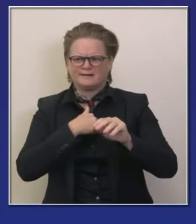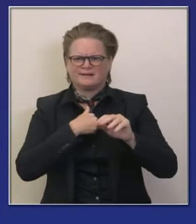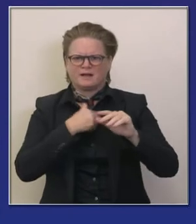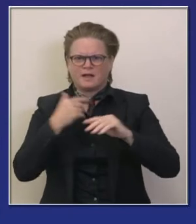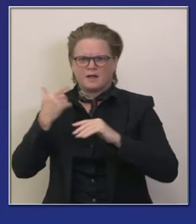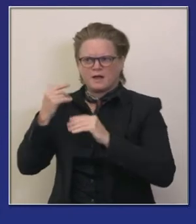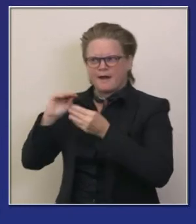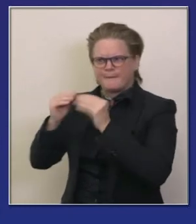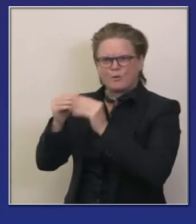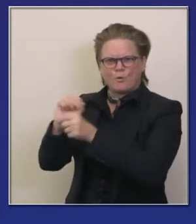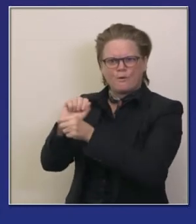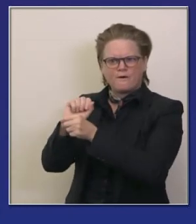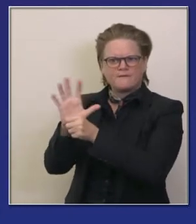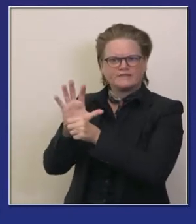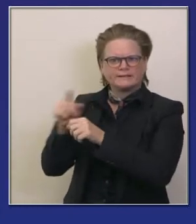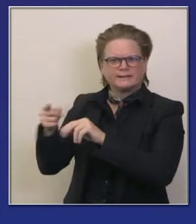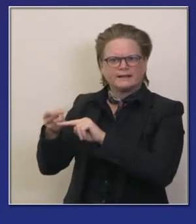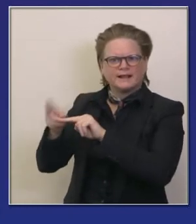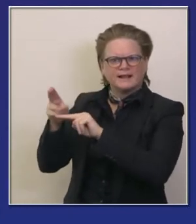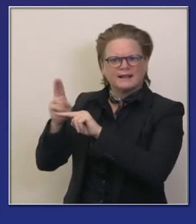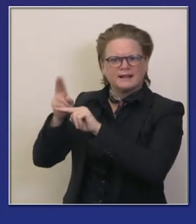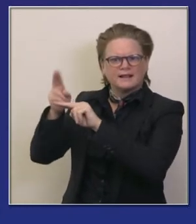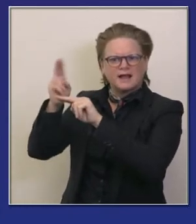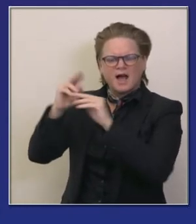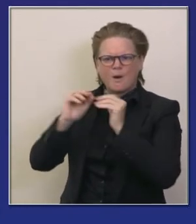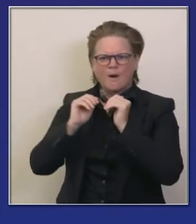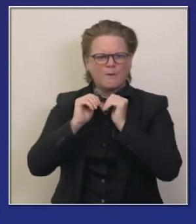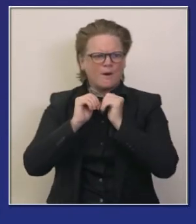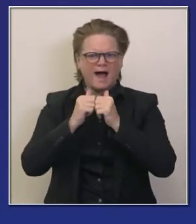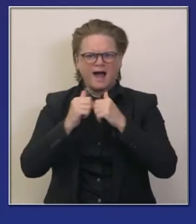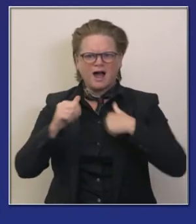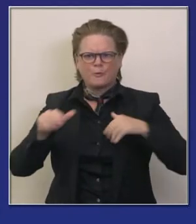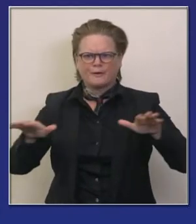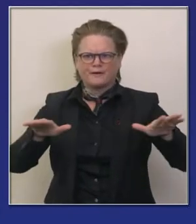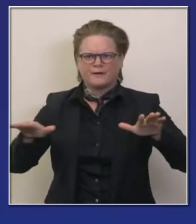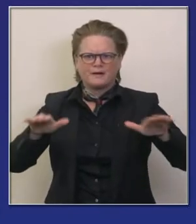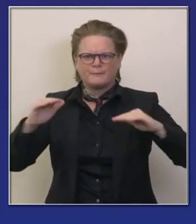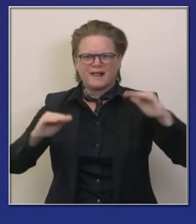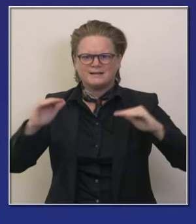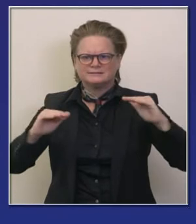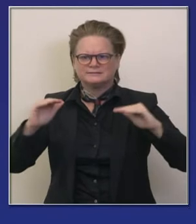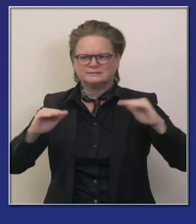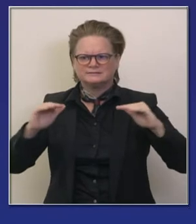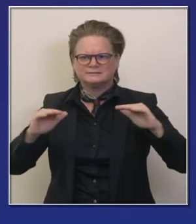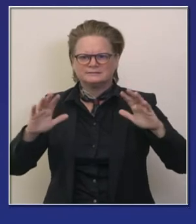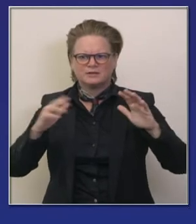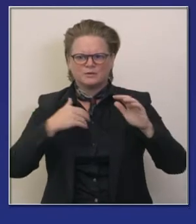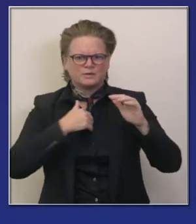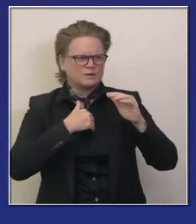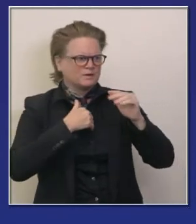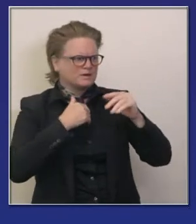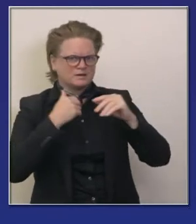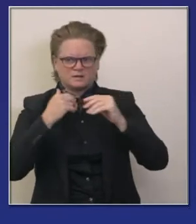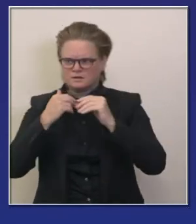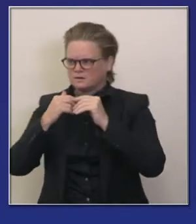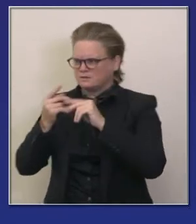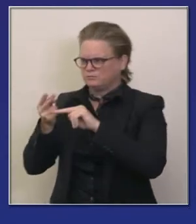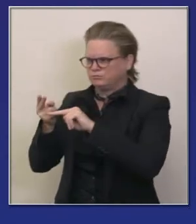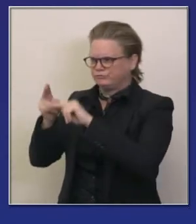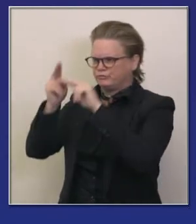capacidad todavía más allá de esas 74 mil camas y también reduciéndolo